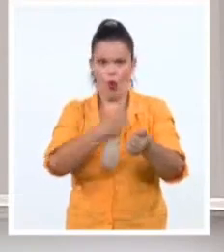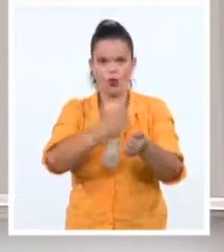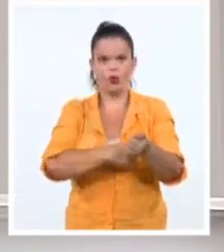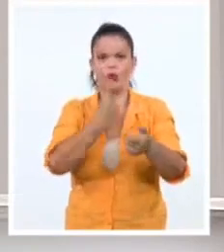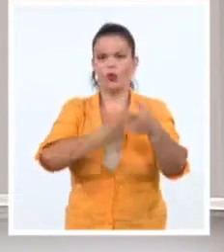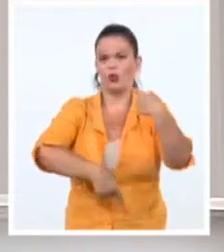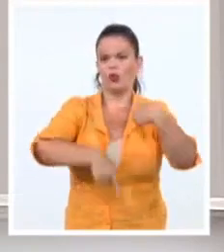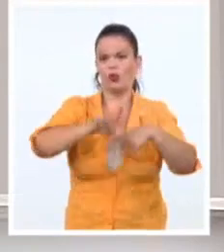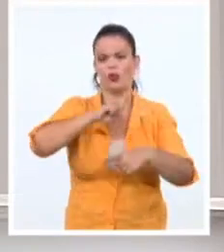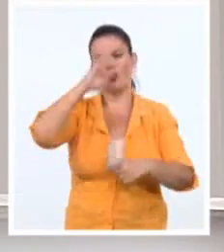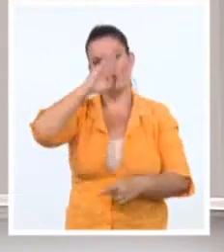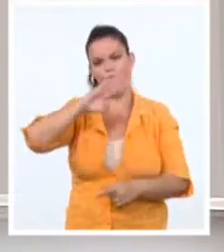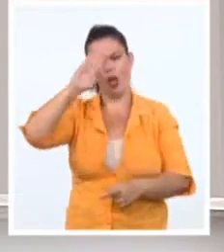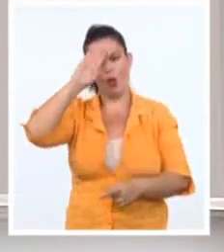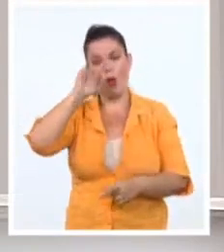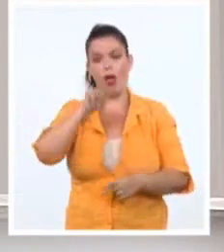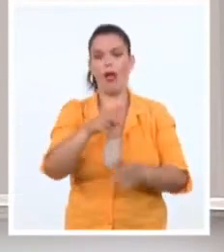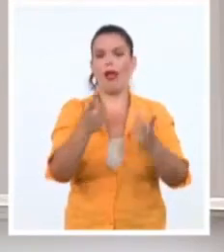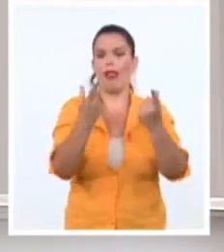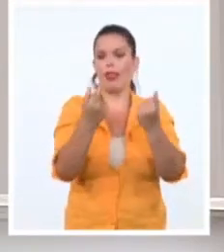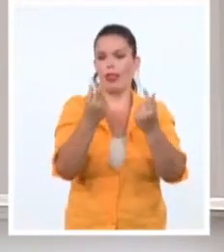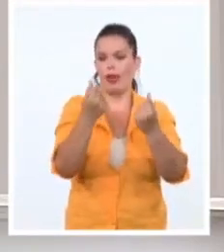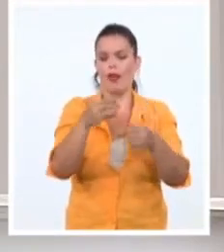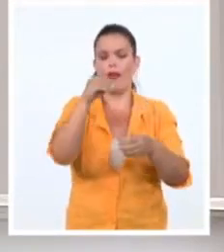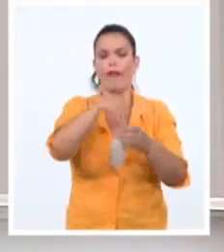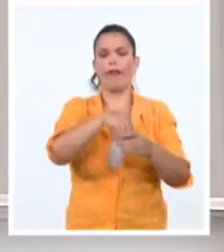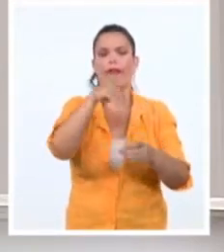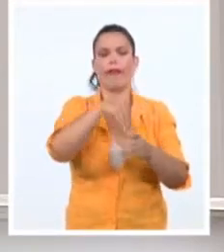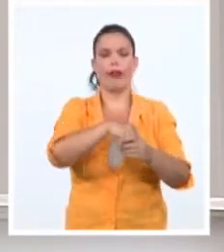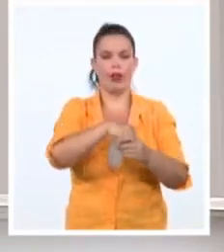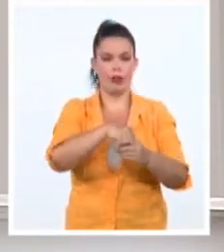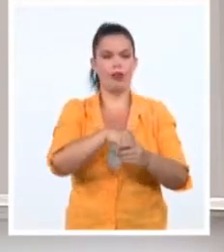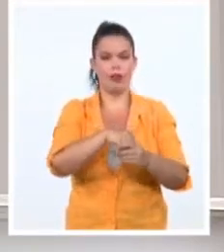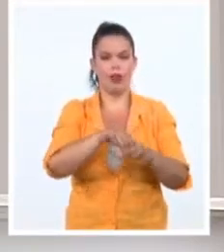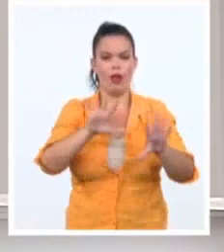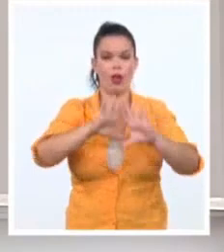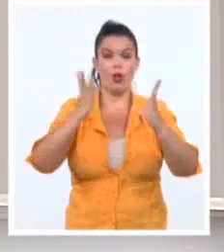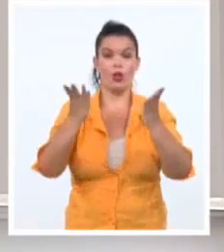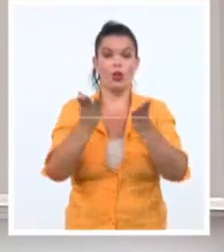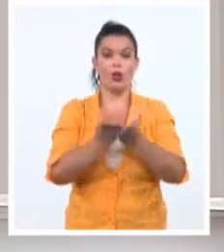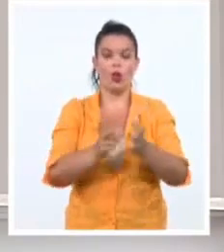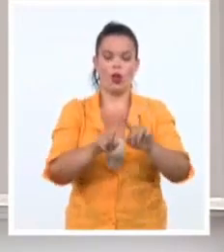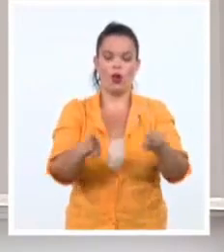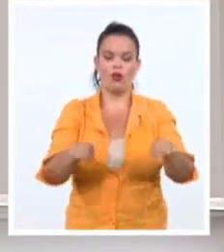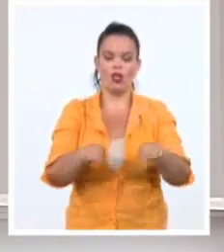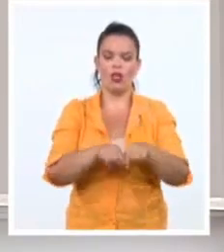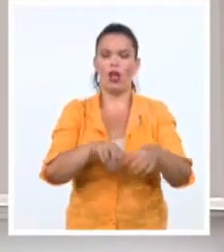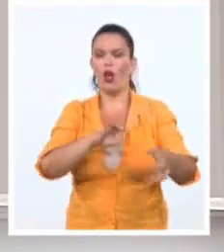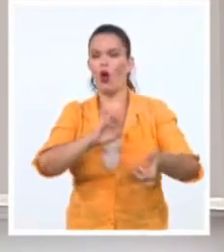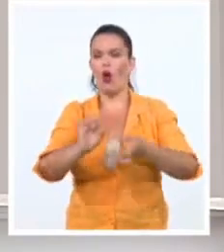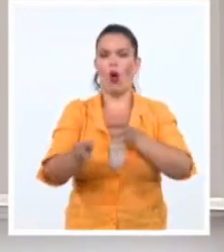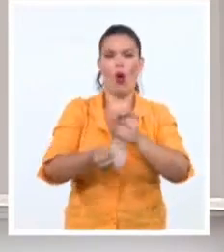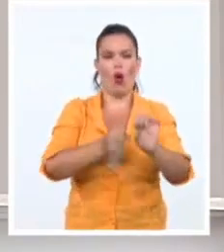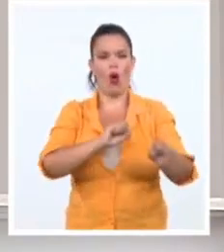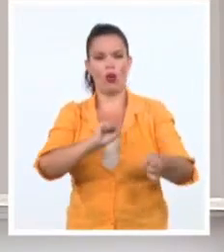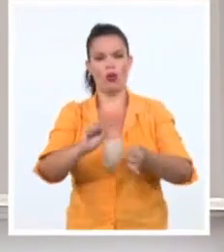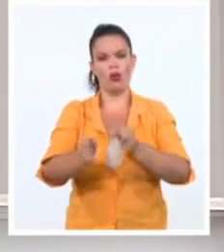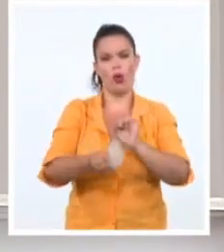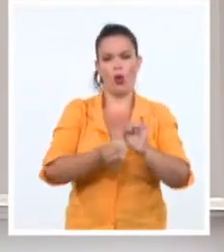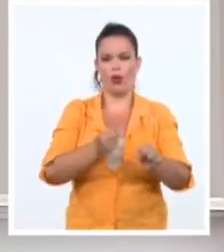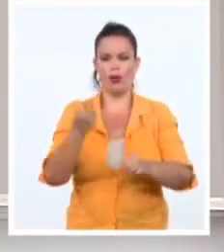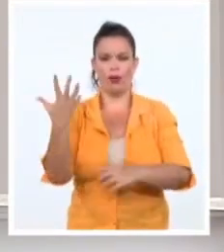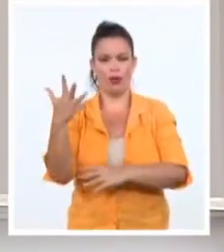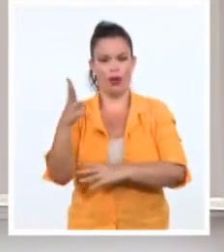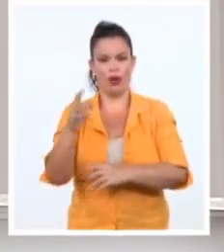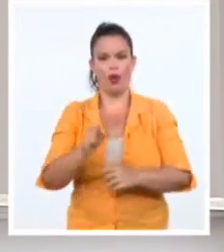el dinero del contribuyente que se eroga para financiar la burocracia de la Oficina de Control de Activos Extranjeros, la